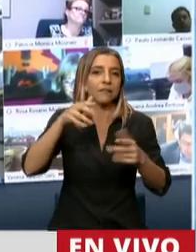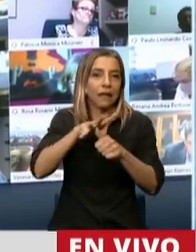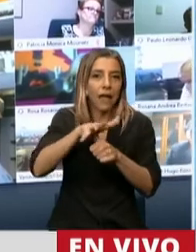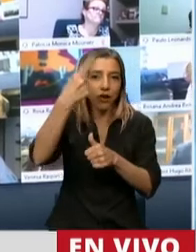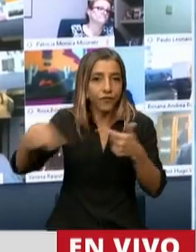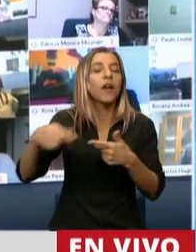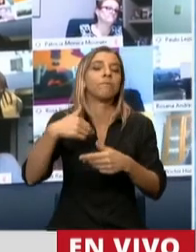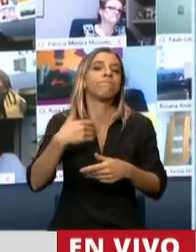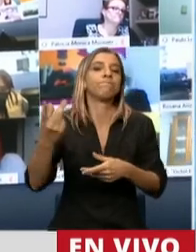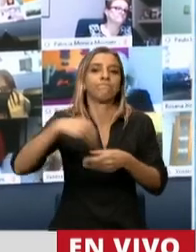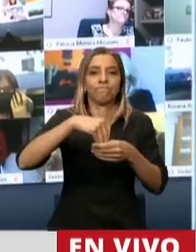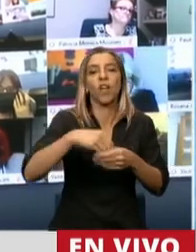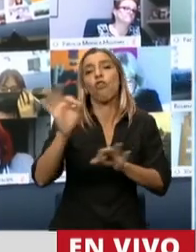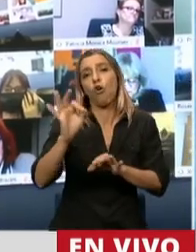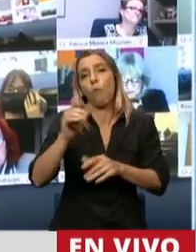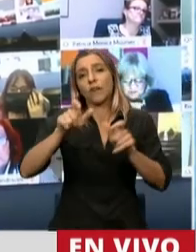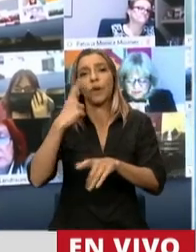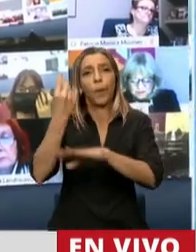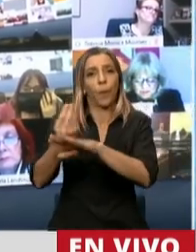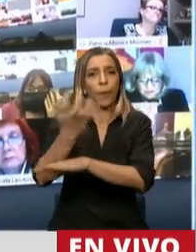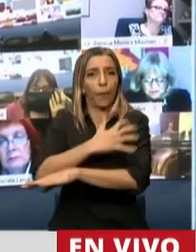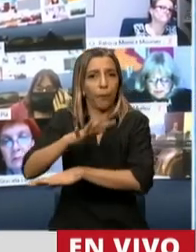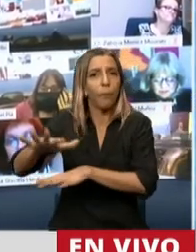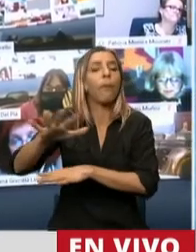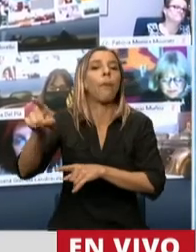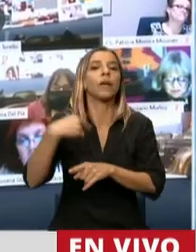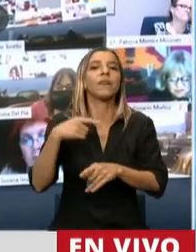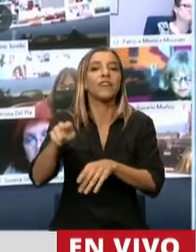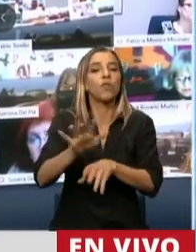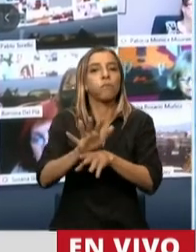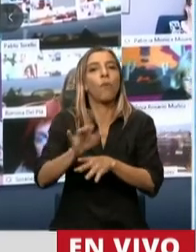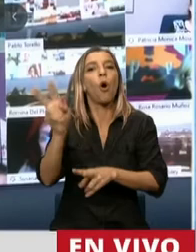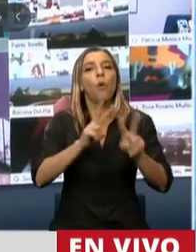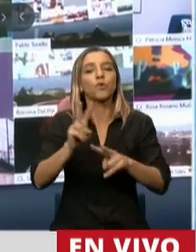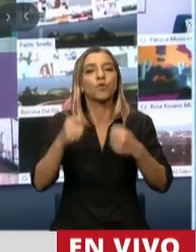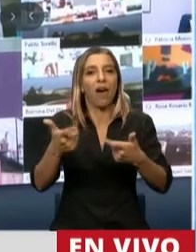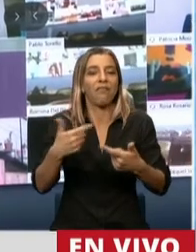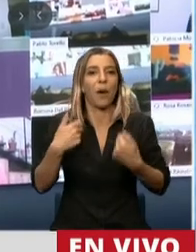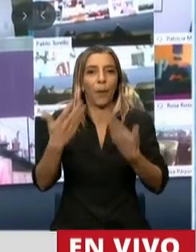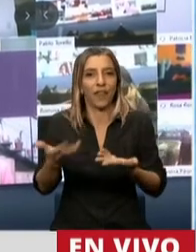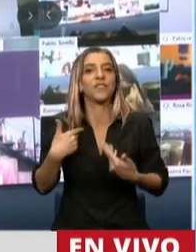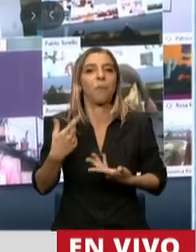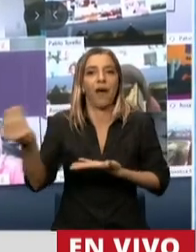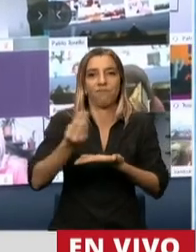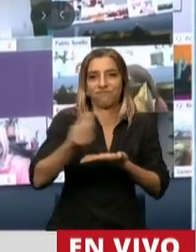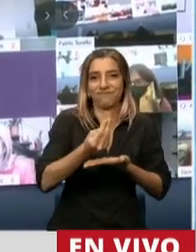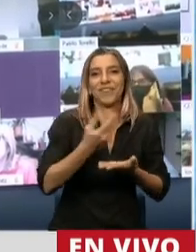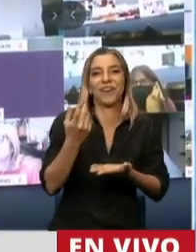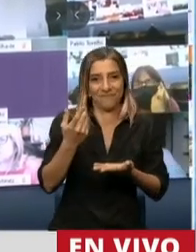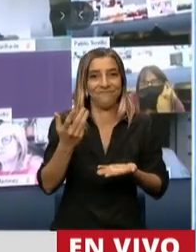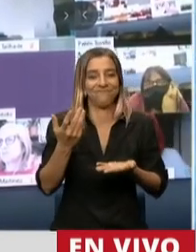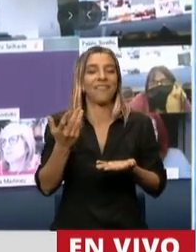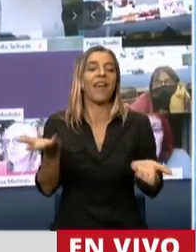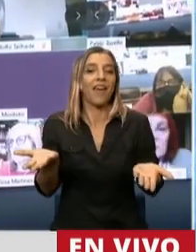o de menor desarrollo estratégico, lo que busca es recomponer la distribución de esto, no solo de las grandes